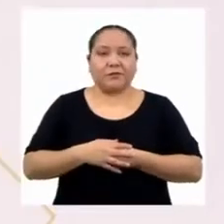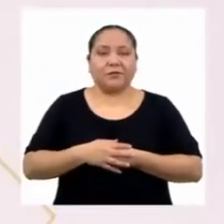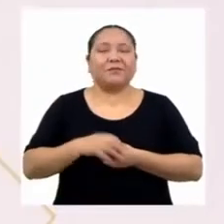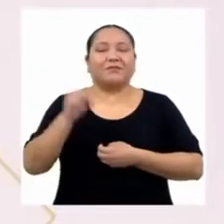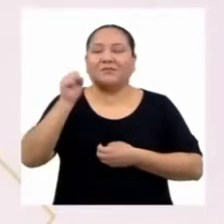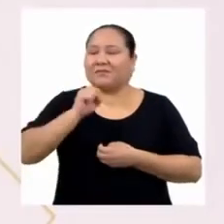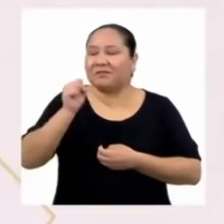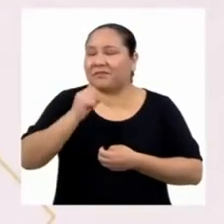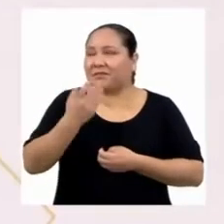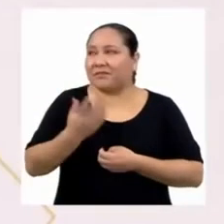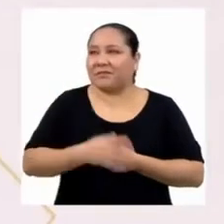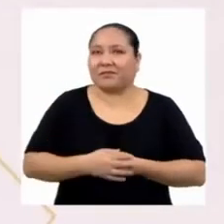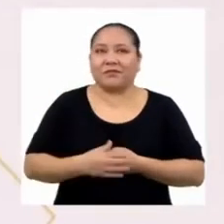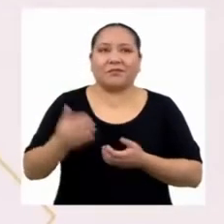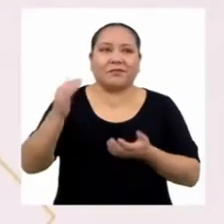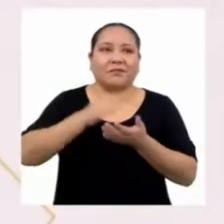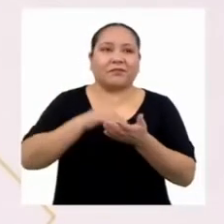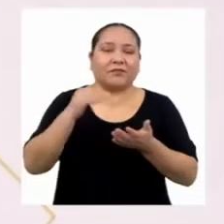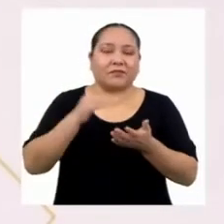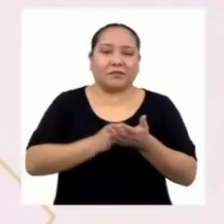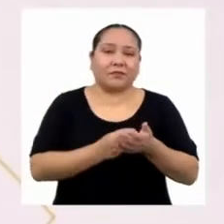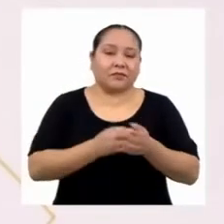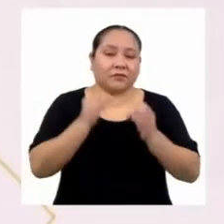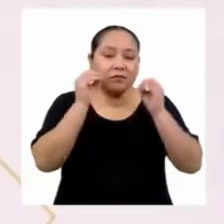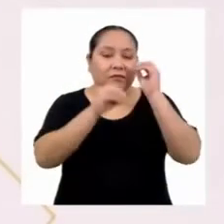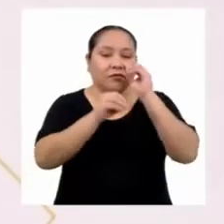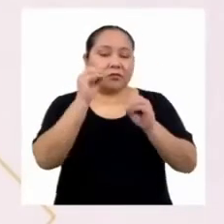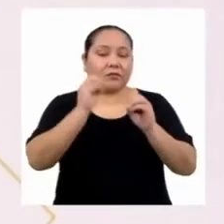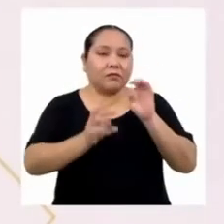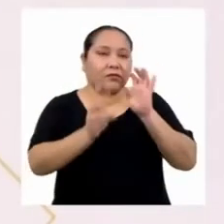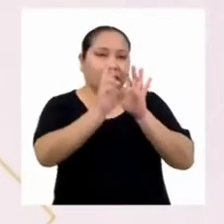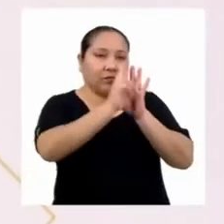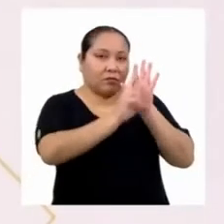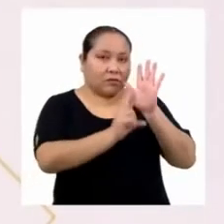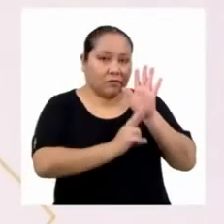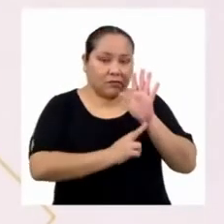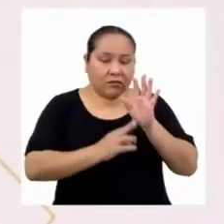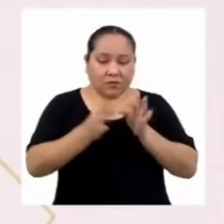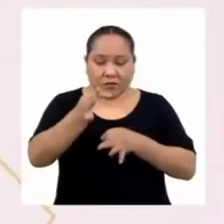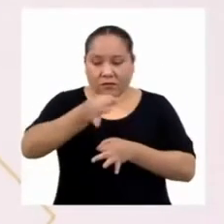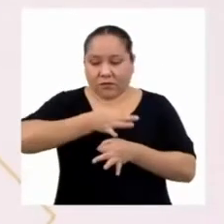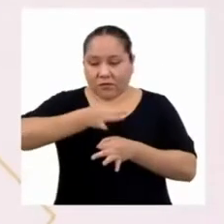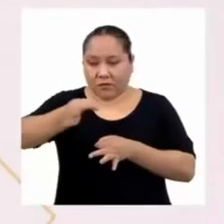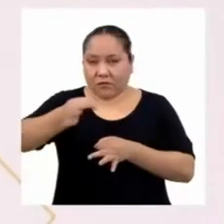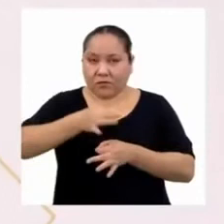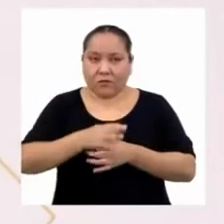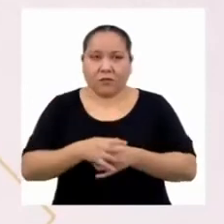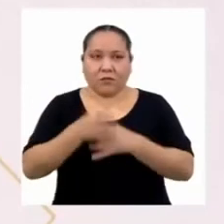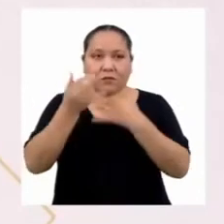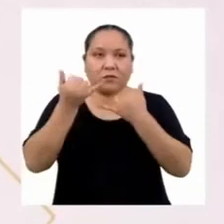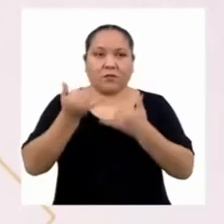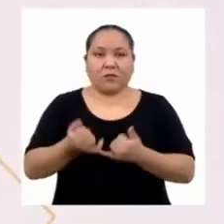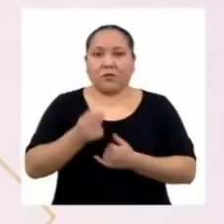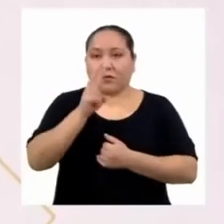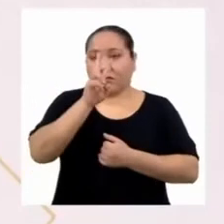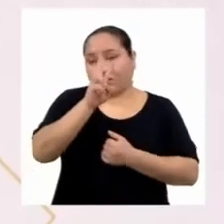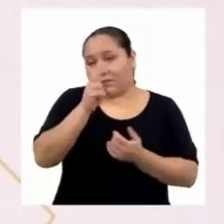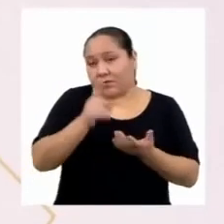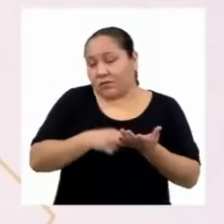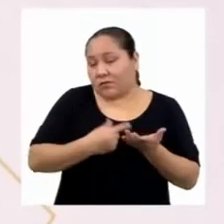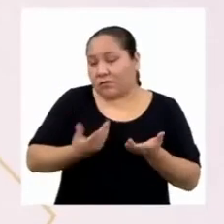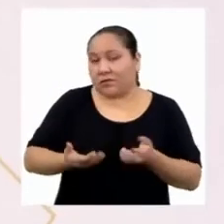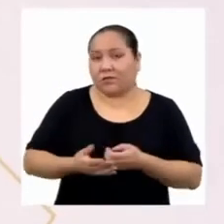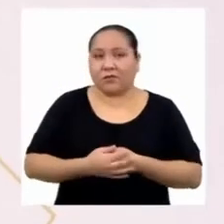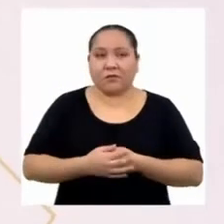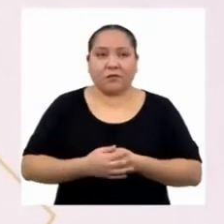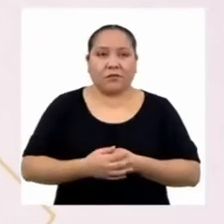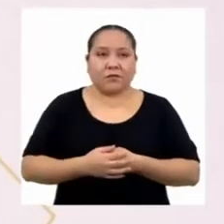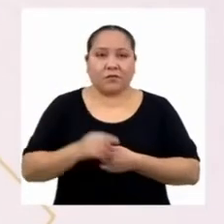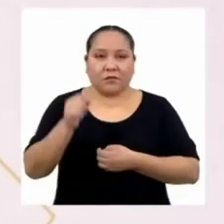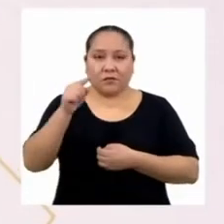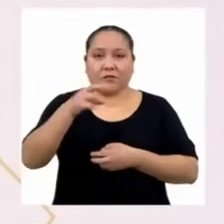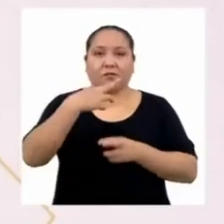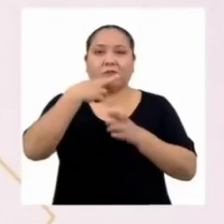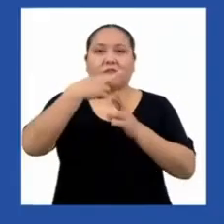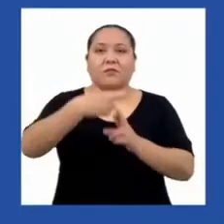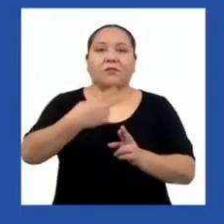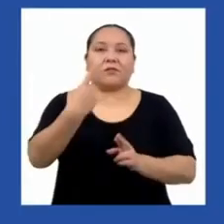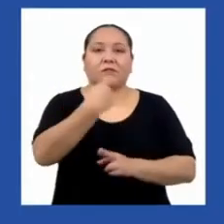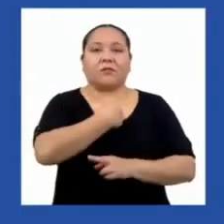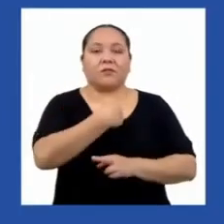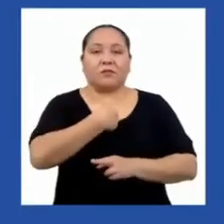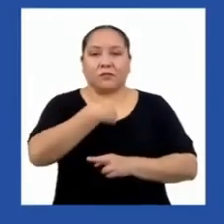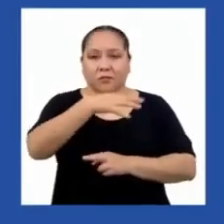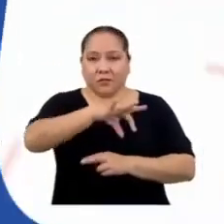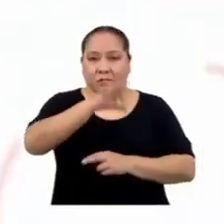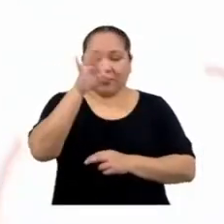Claro, volveremos a aplicar las operaciones en la ecuación. Ahora lo haremos solo dos veces. Estos son los resultados que